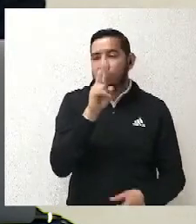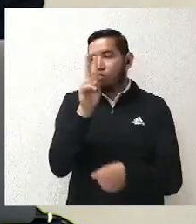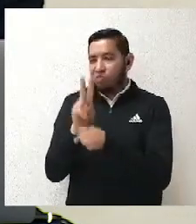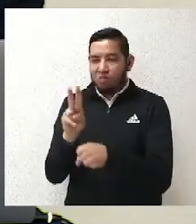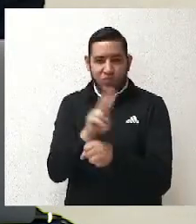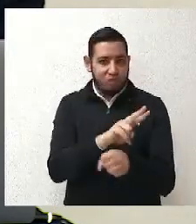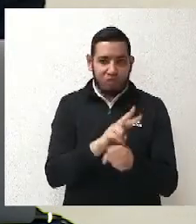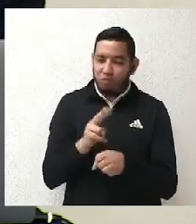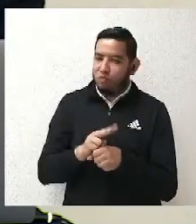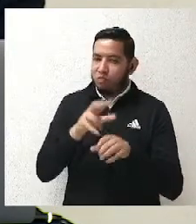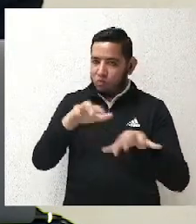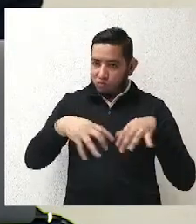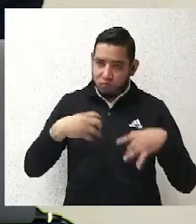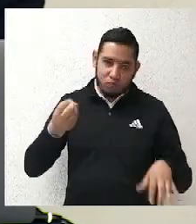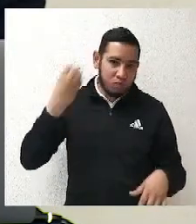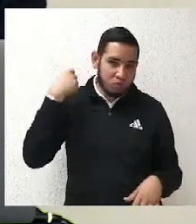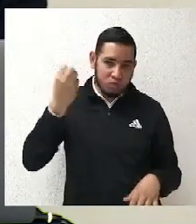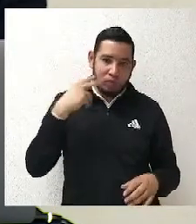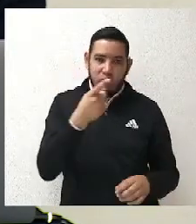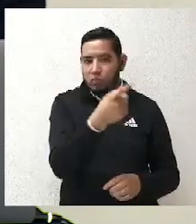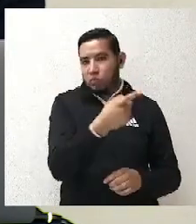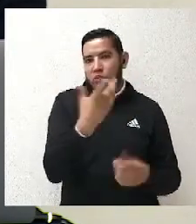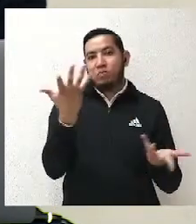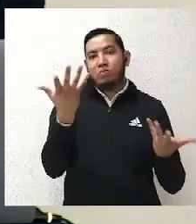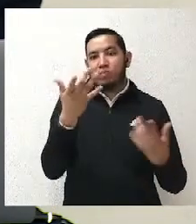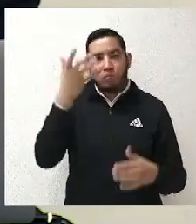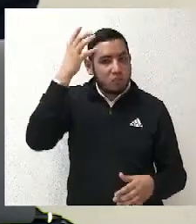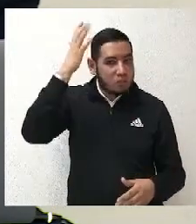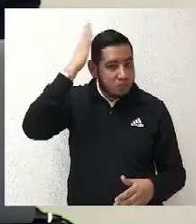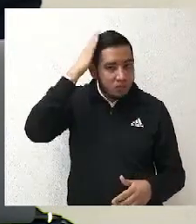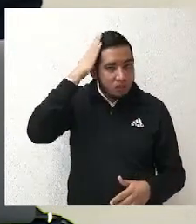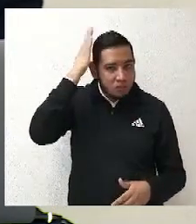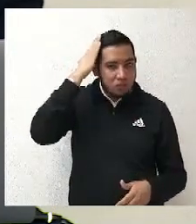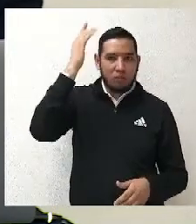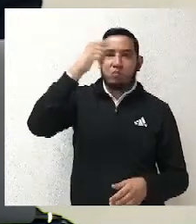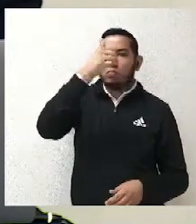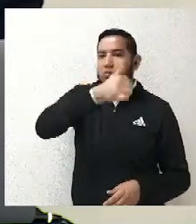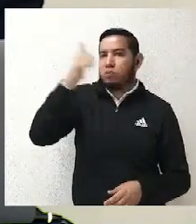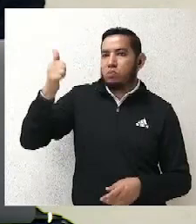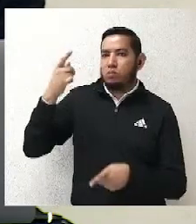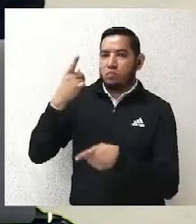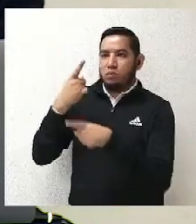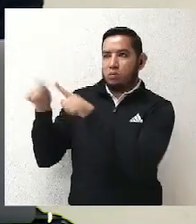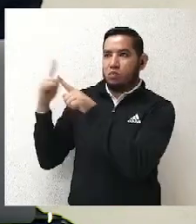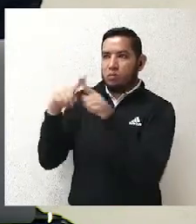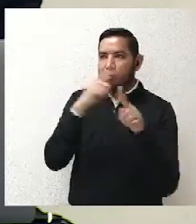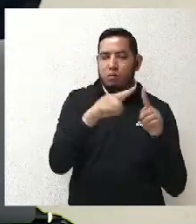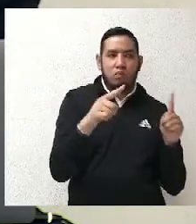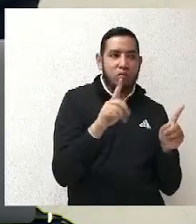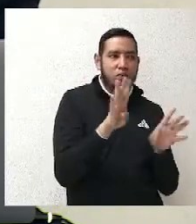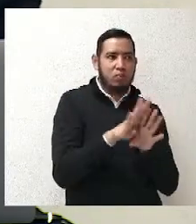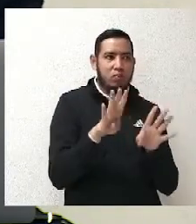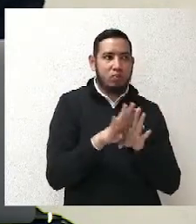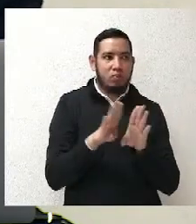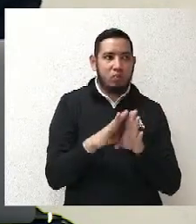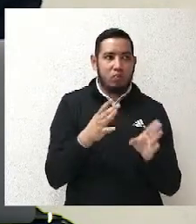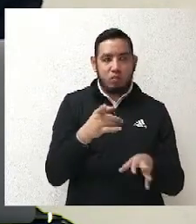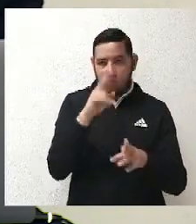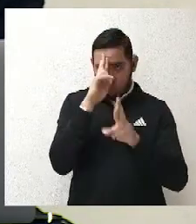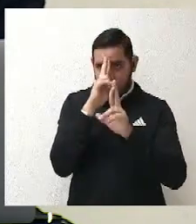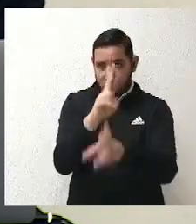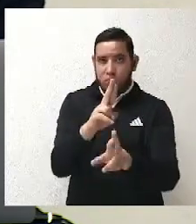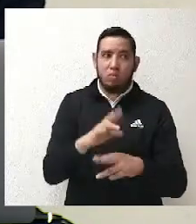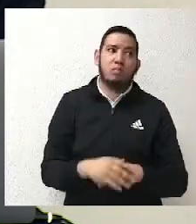decisión del partido, sobre todo un partido que hace tanto hincapié en sus militancias, en sus documentos básicos, se respete.